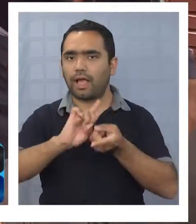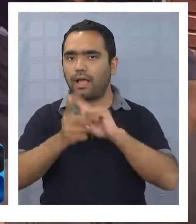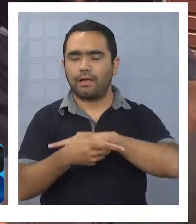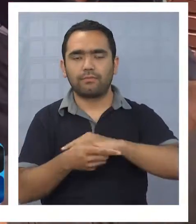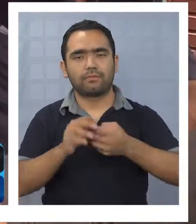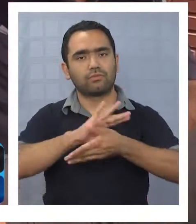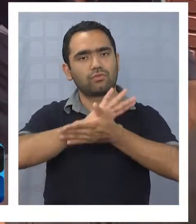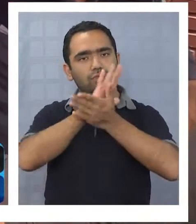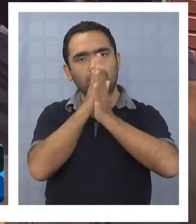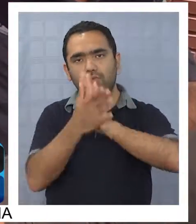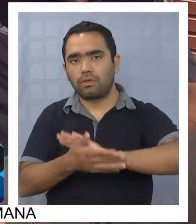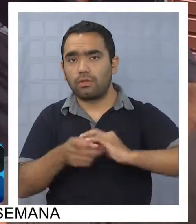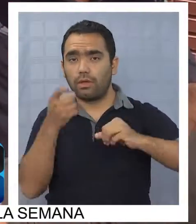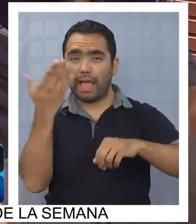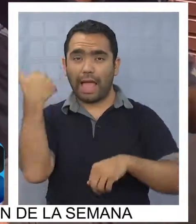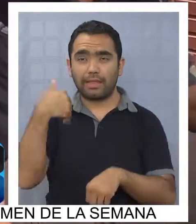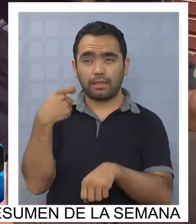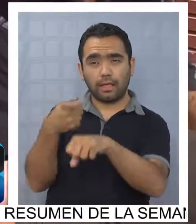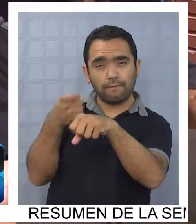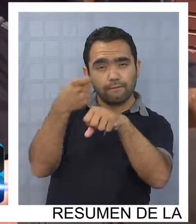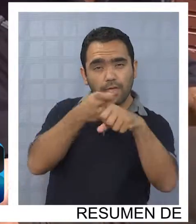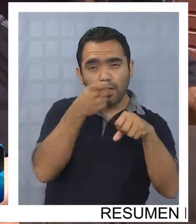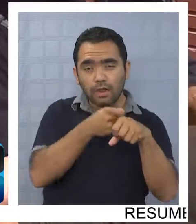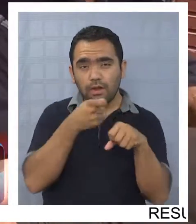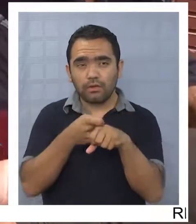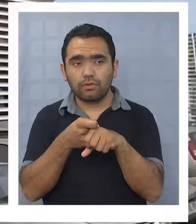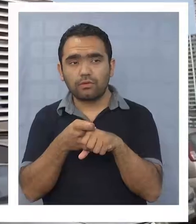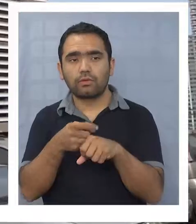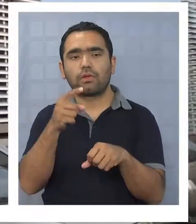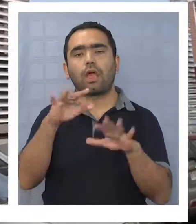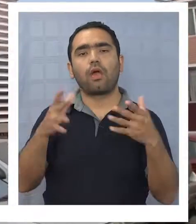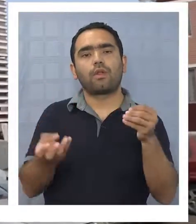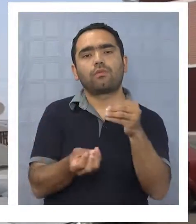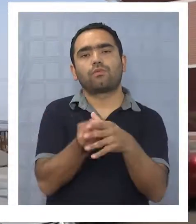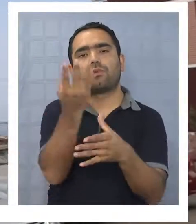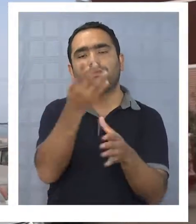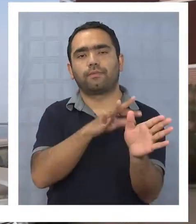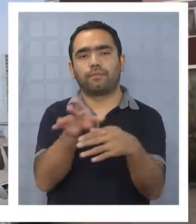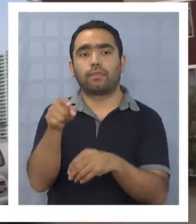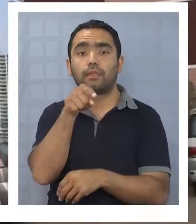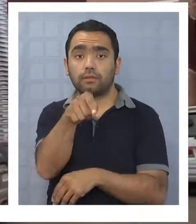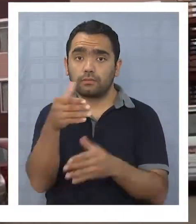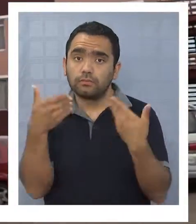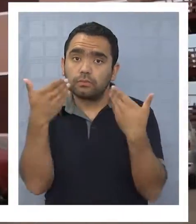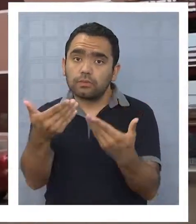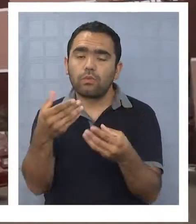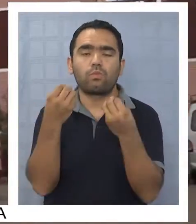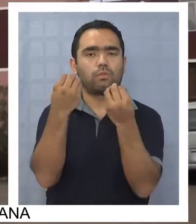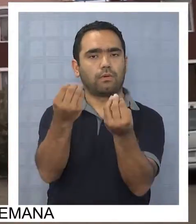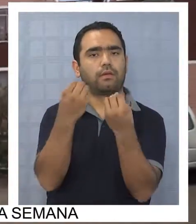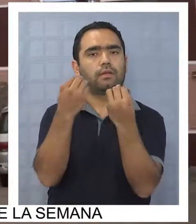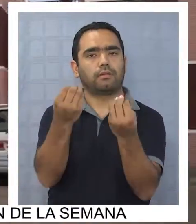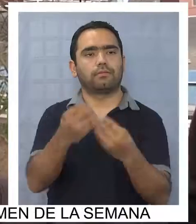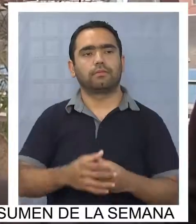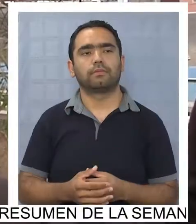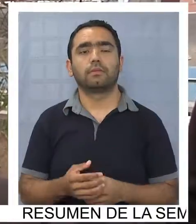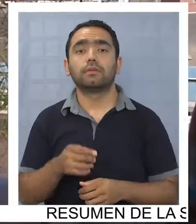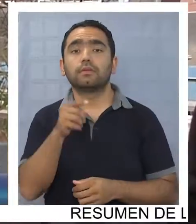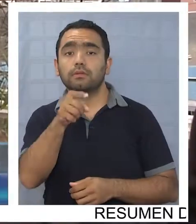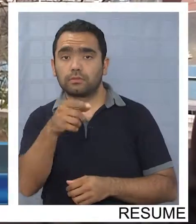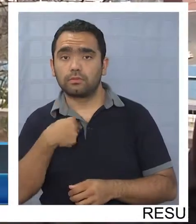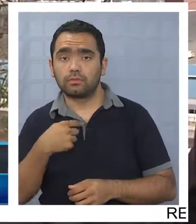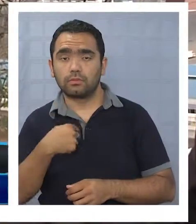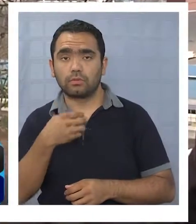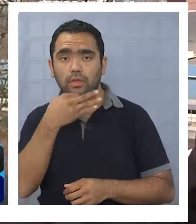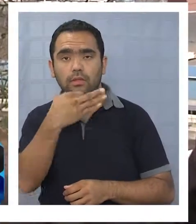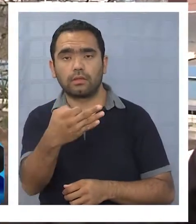todo el material de fierro que estaba antiguo lo pusieron nuevo. Una parte, bueno, por eso le digo yo